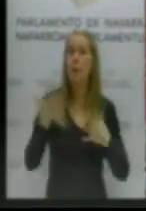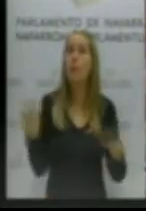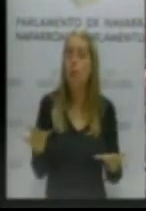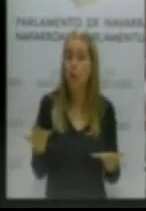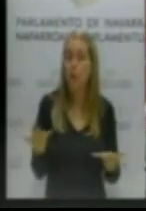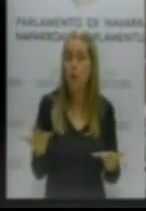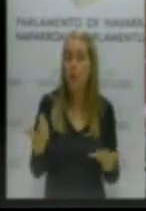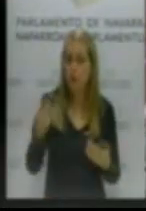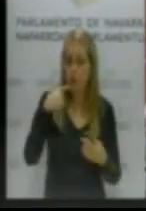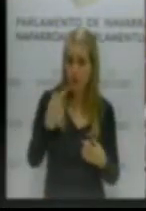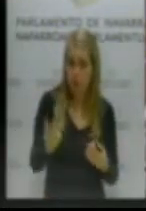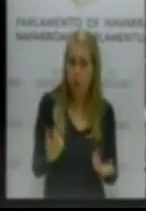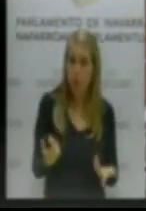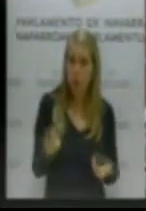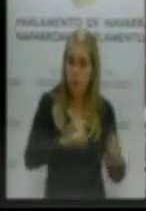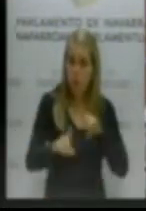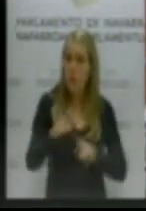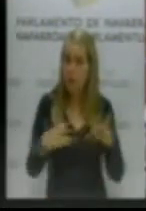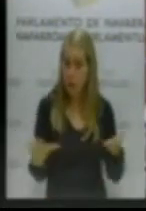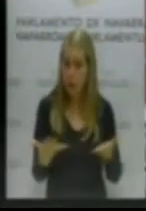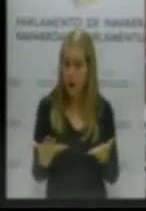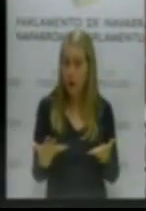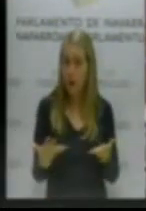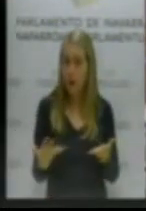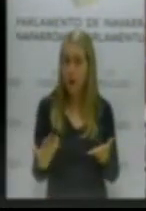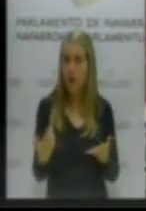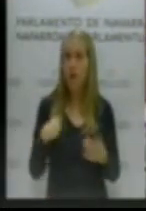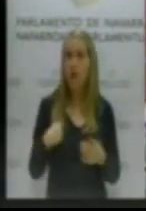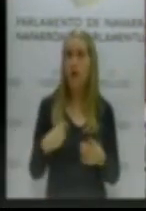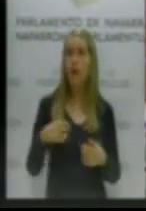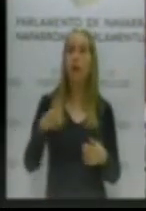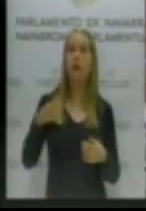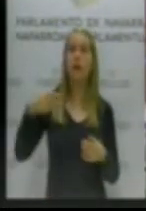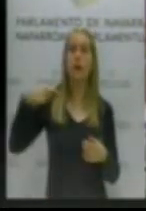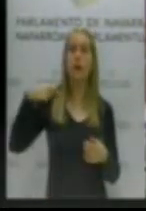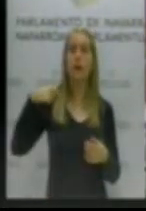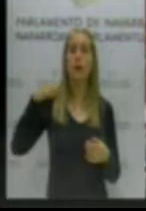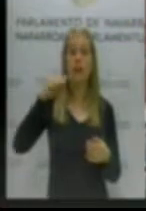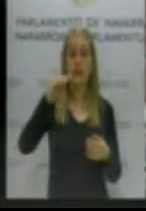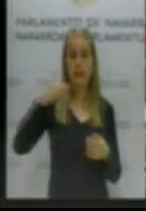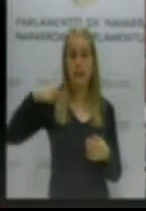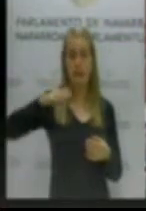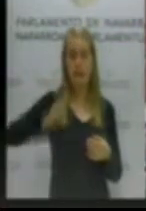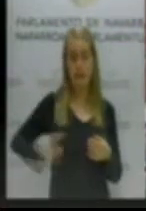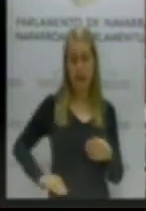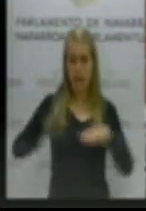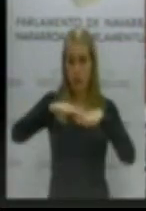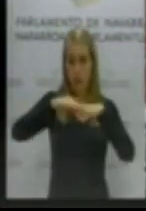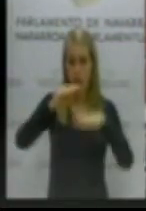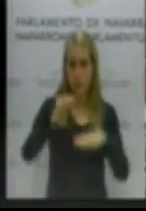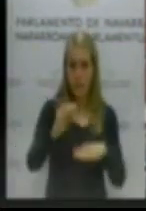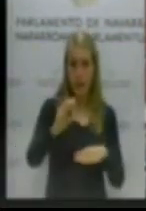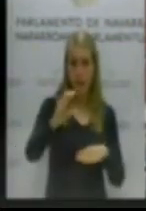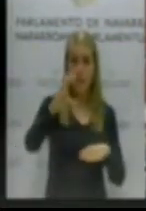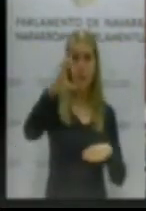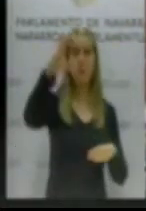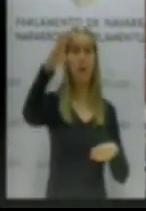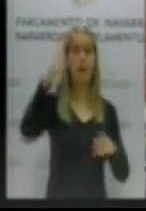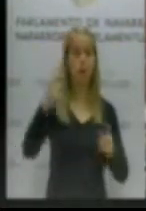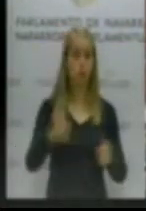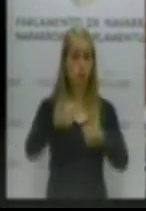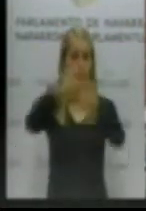¿Quiere que se lo diga? Que está subiendo. Que está subiendo. Ese es el único